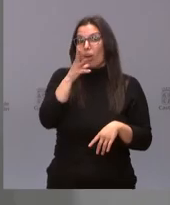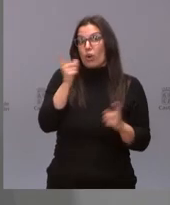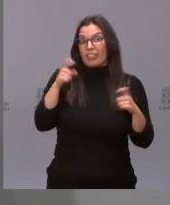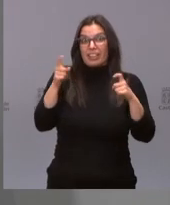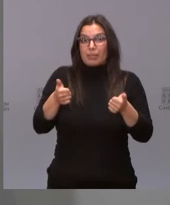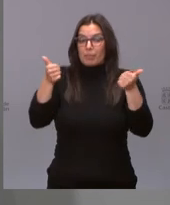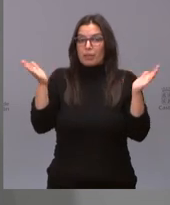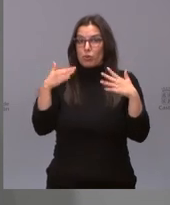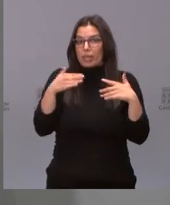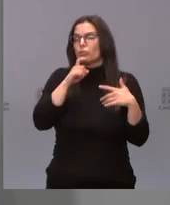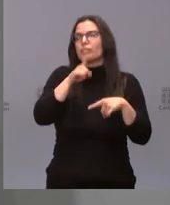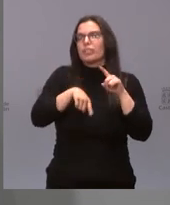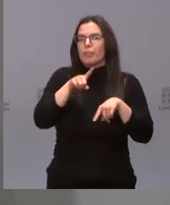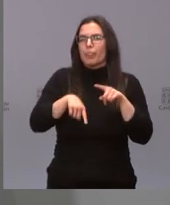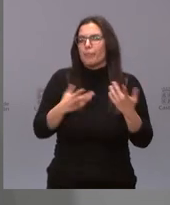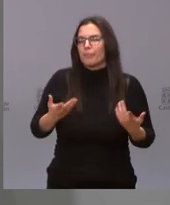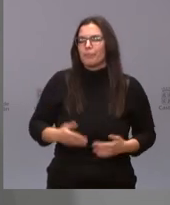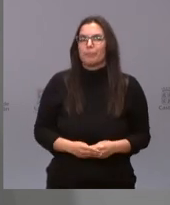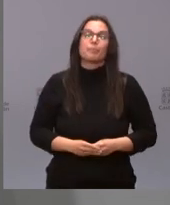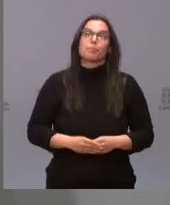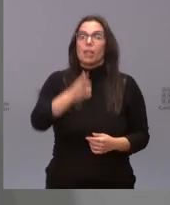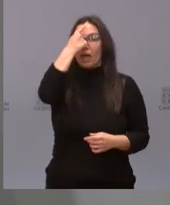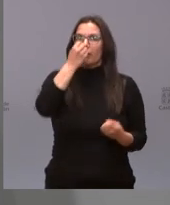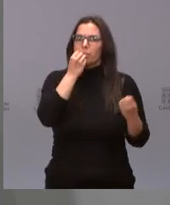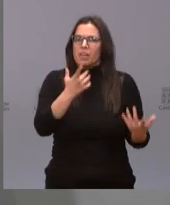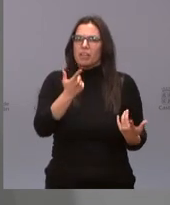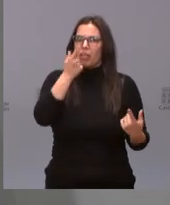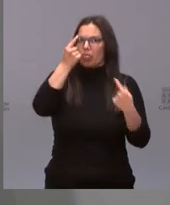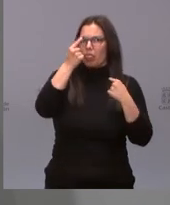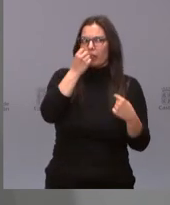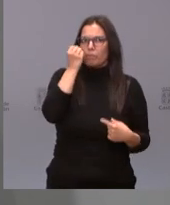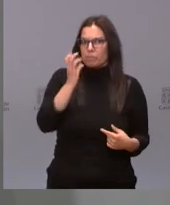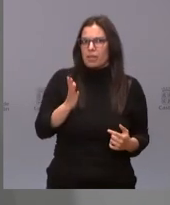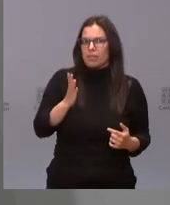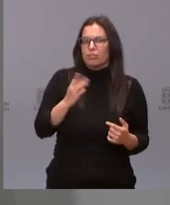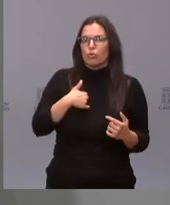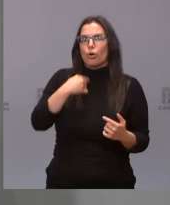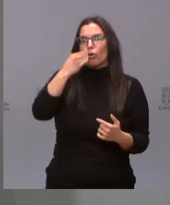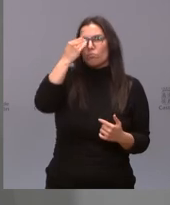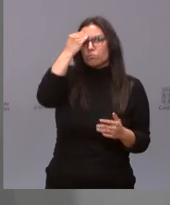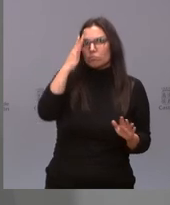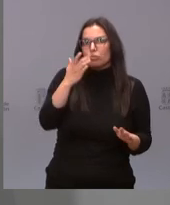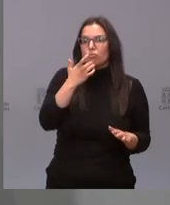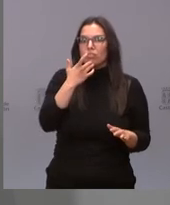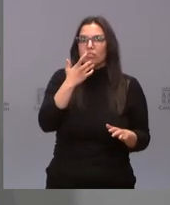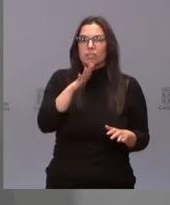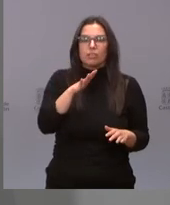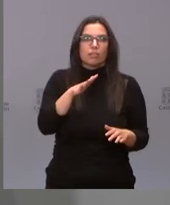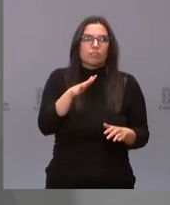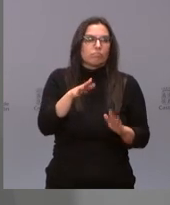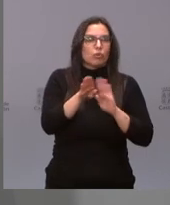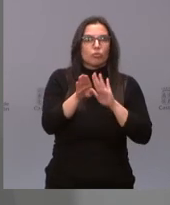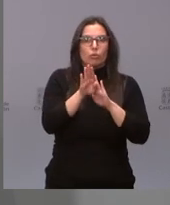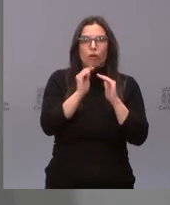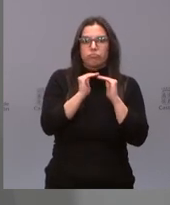Bueno, en Avila va bien, tiene buenas cifras. Yo creo que si esto sigue igual, pues nos va a